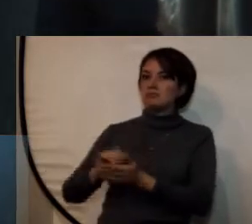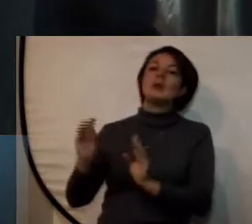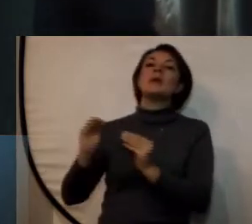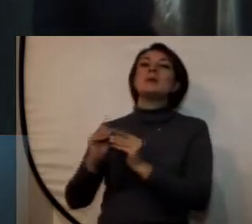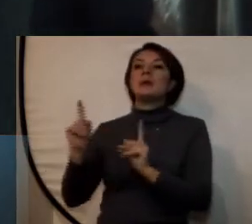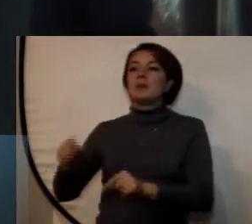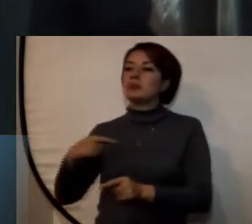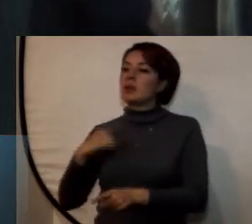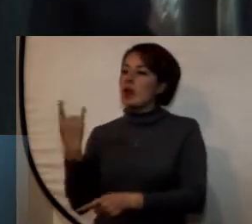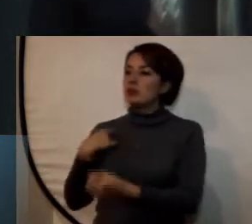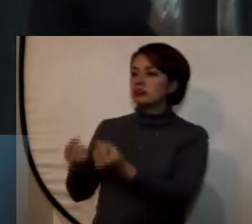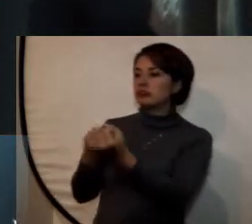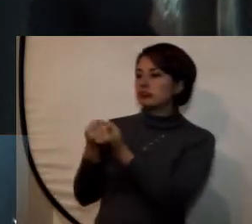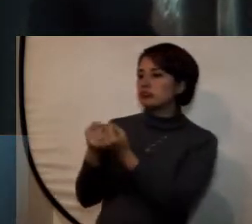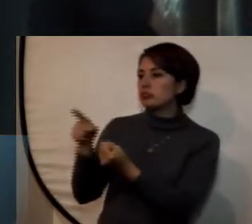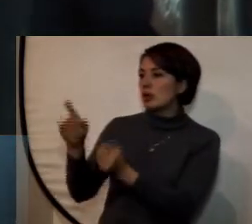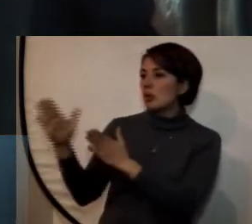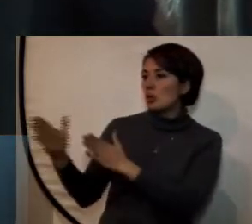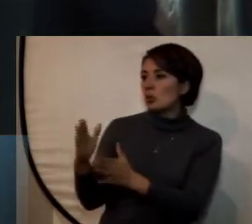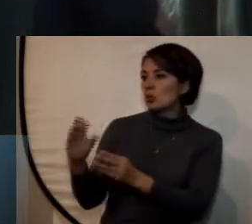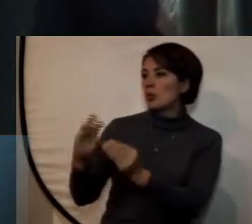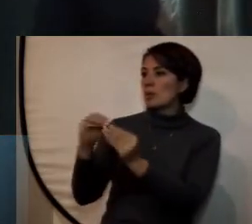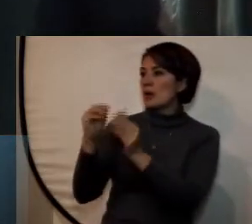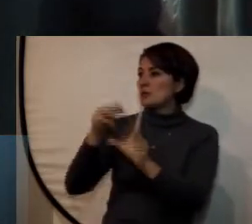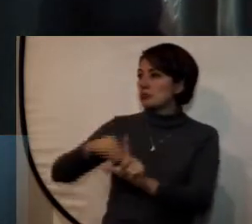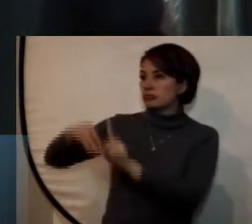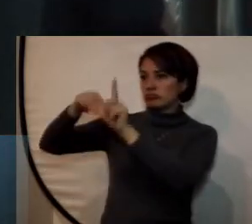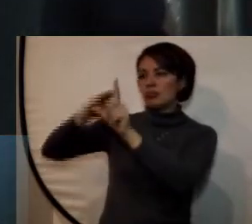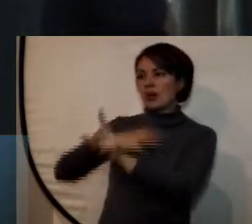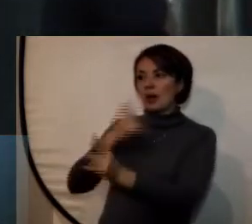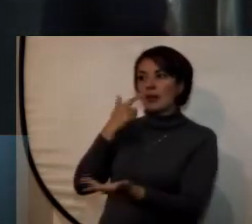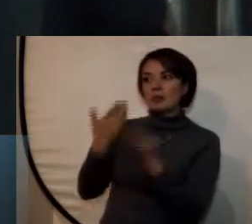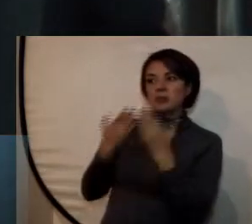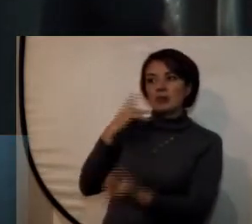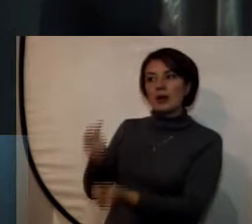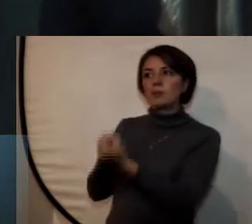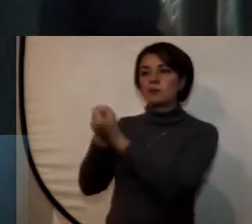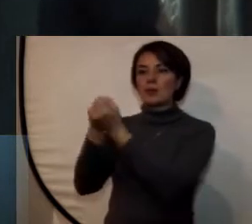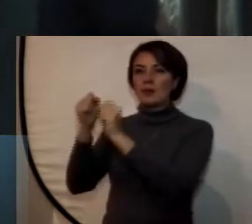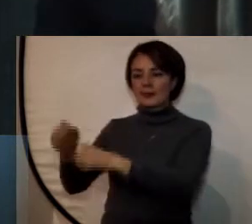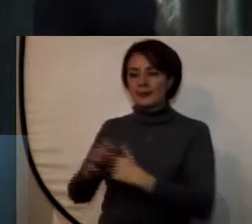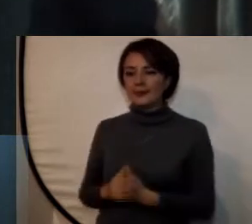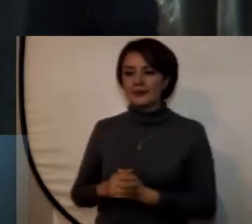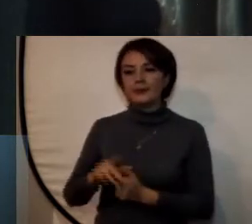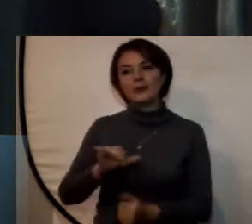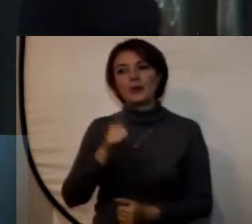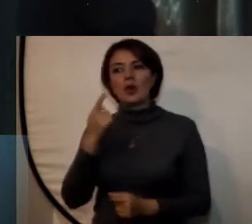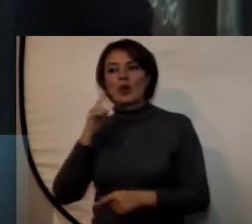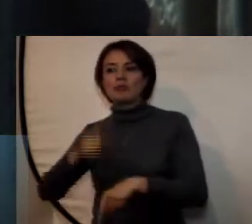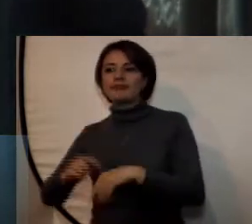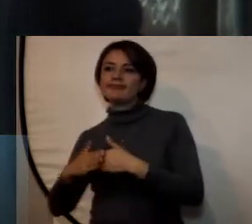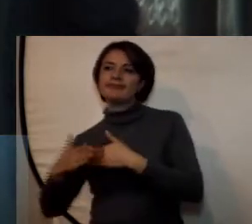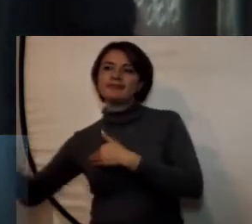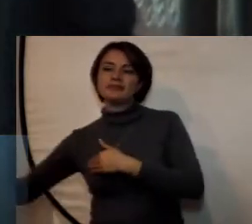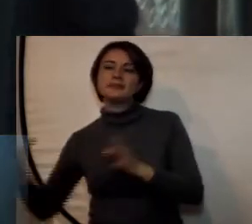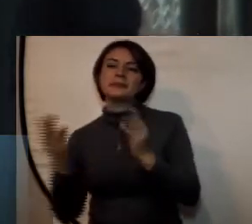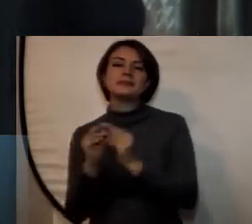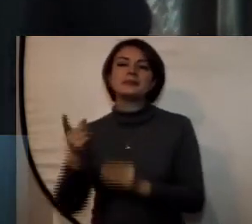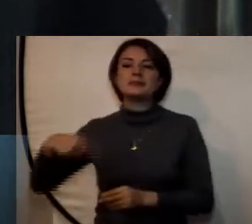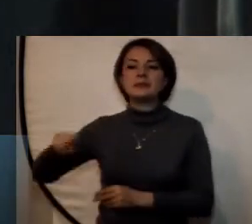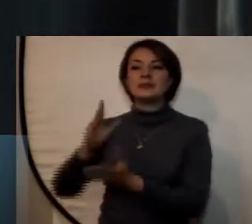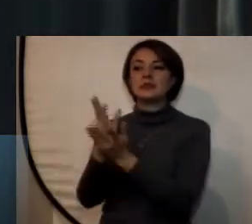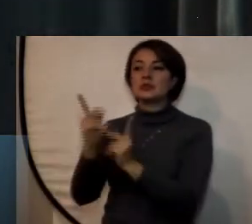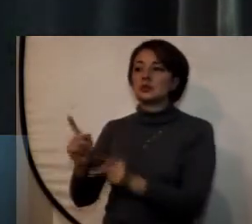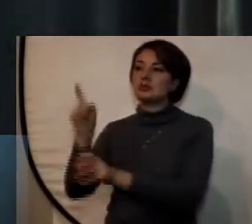tener un patrocinio para el curso de sus estudios de maestría desde el punto de vista de extensión nuestros estudiantes también se